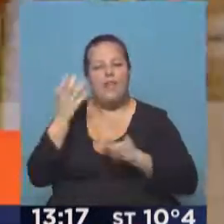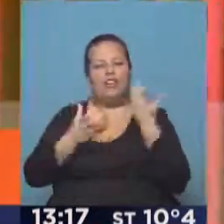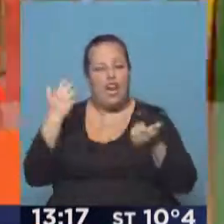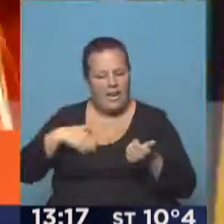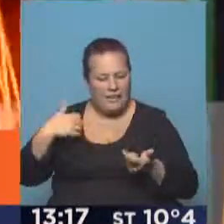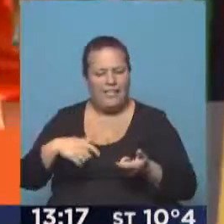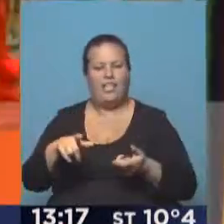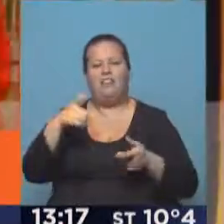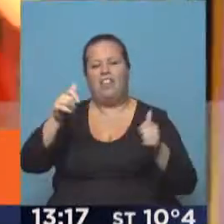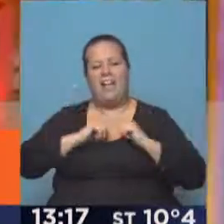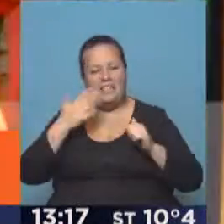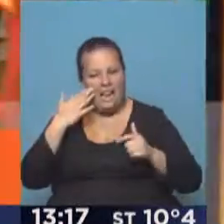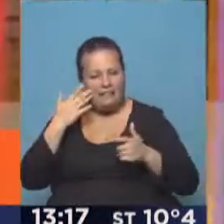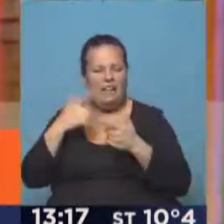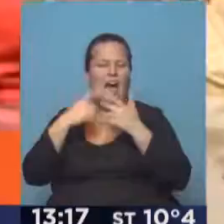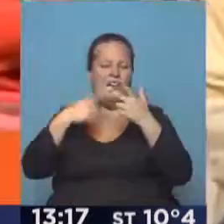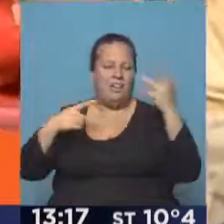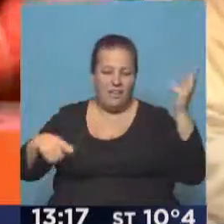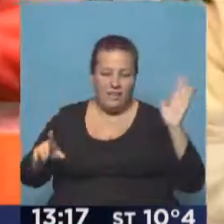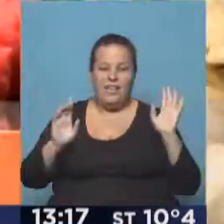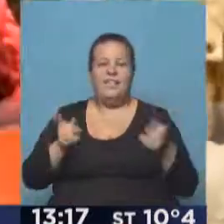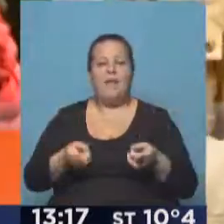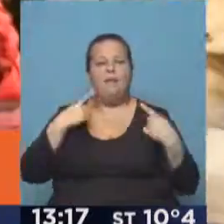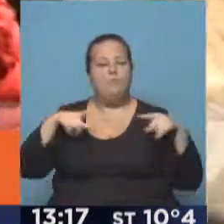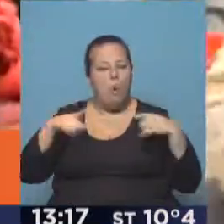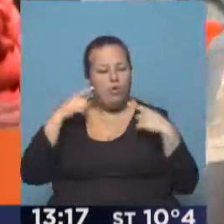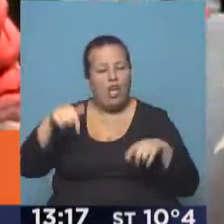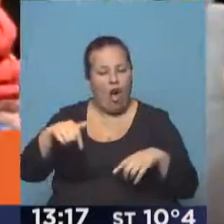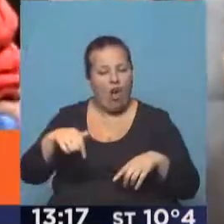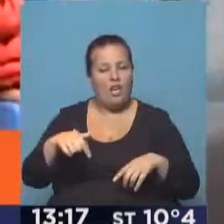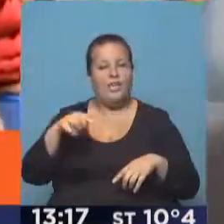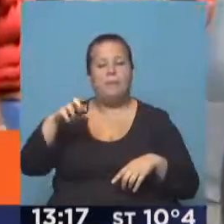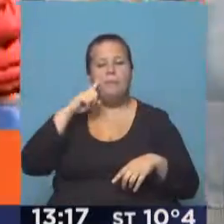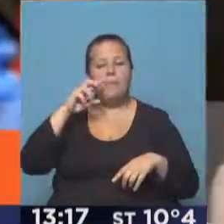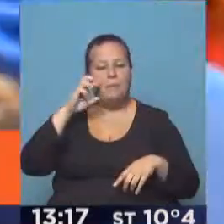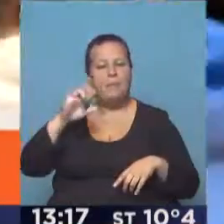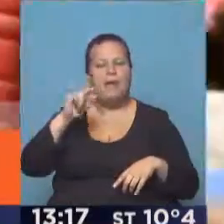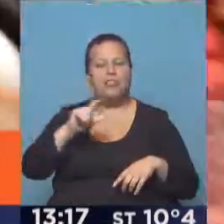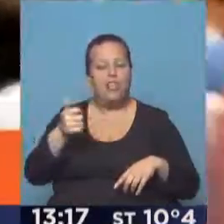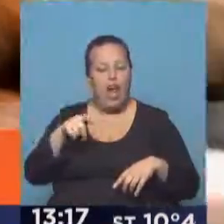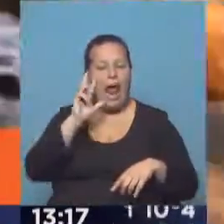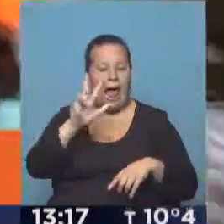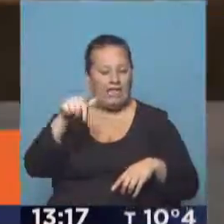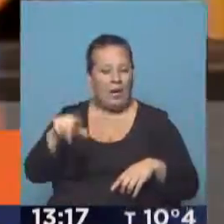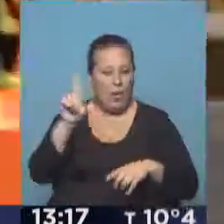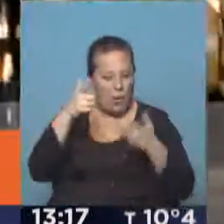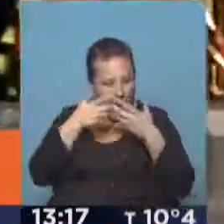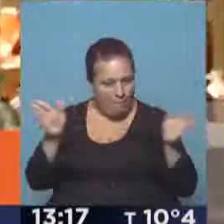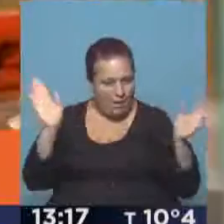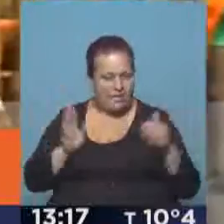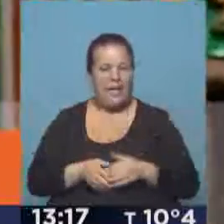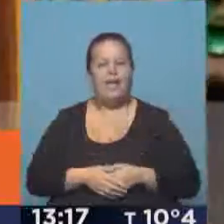Argentinos, Tomate la Tarde, van a ser de la partida. Música que pasa hoy también, el Pipi Piazola a las 3 de la tarde en este lunes de apertura.